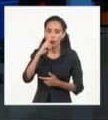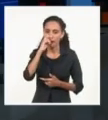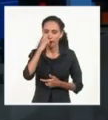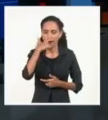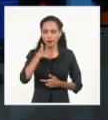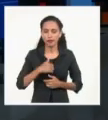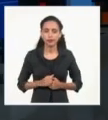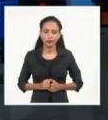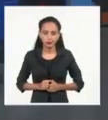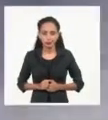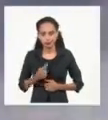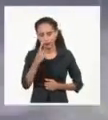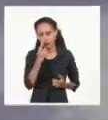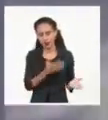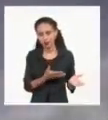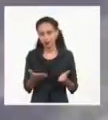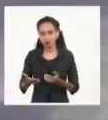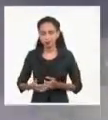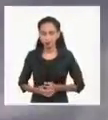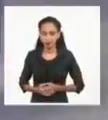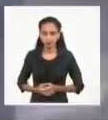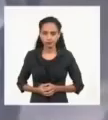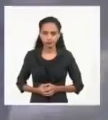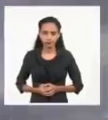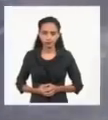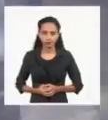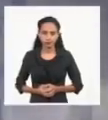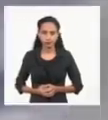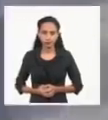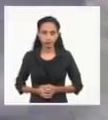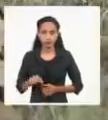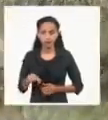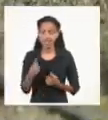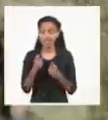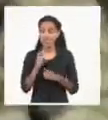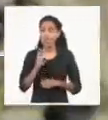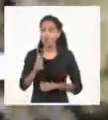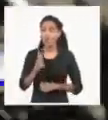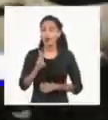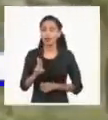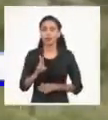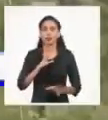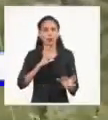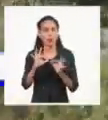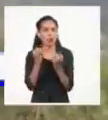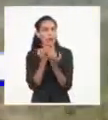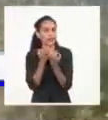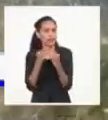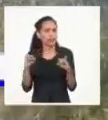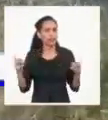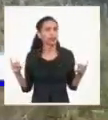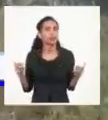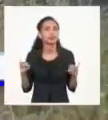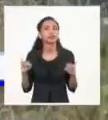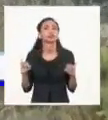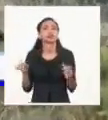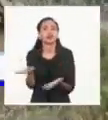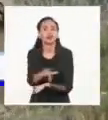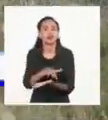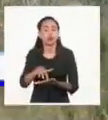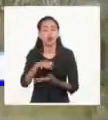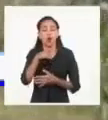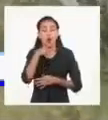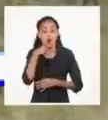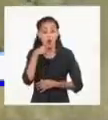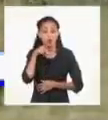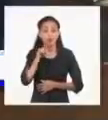ofrece los detalles. De necesaria y urgente para preservar la soberanía e integridad territorial de Rusia,